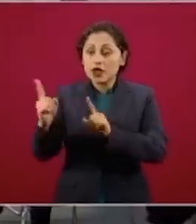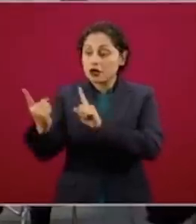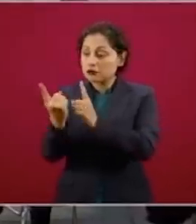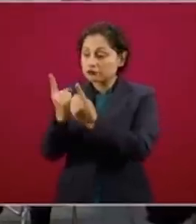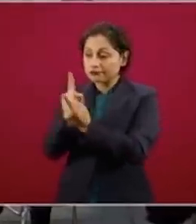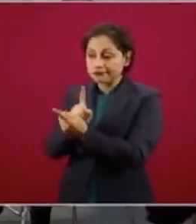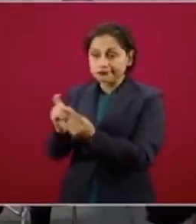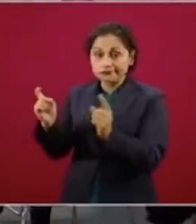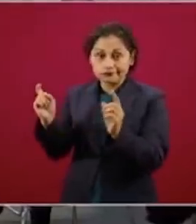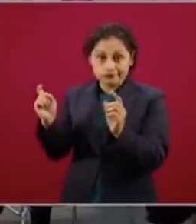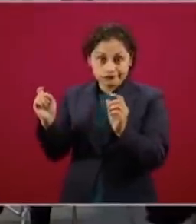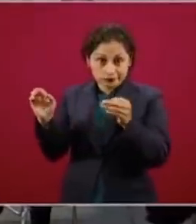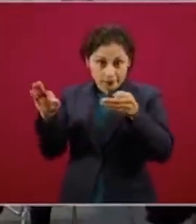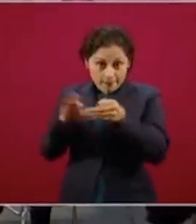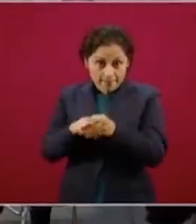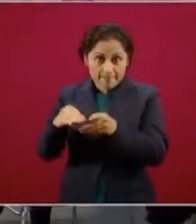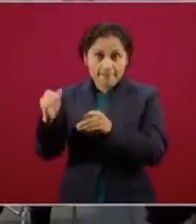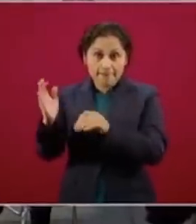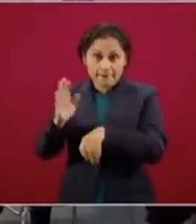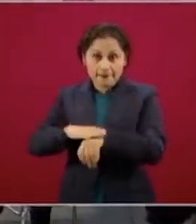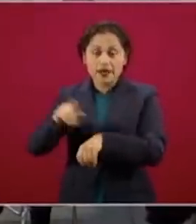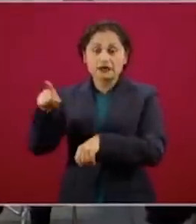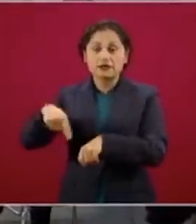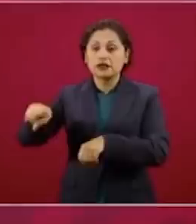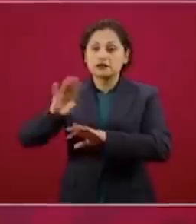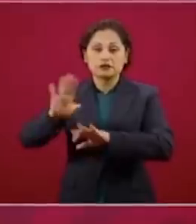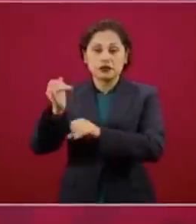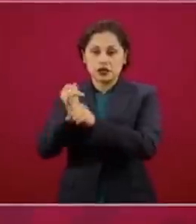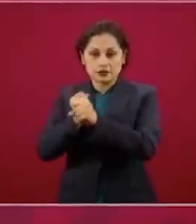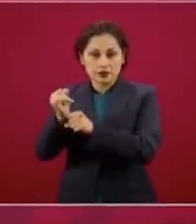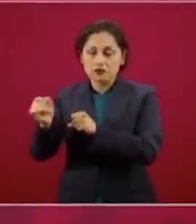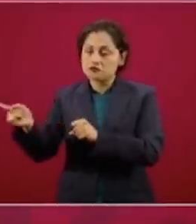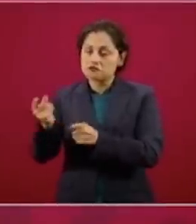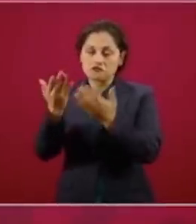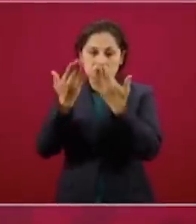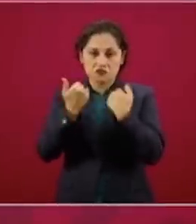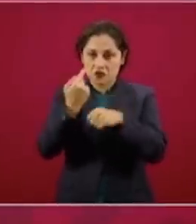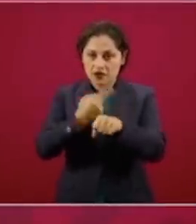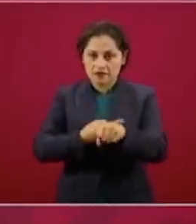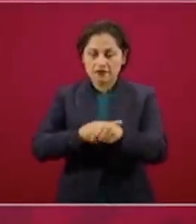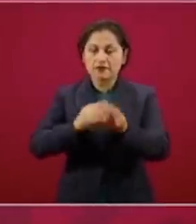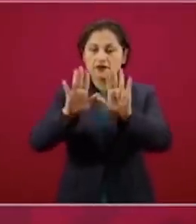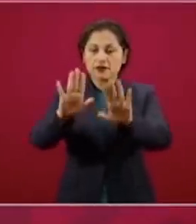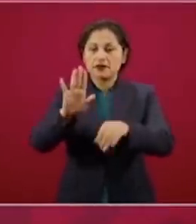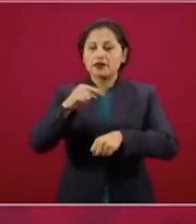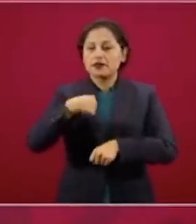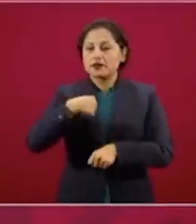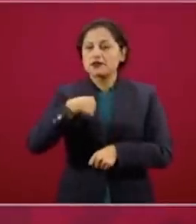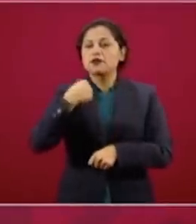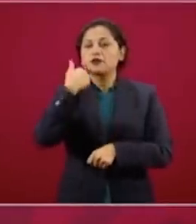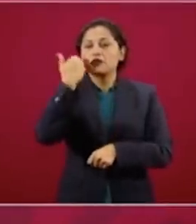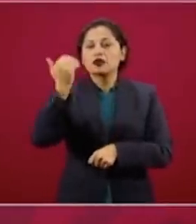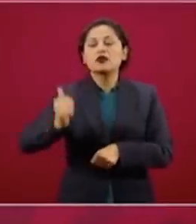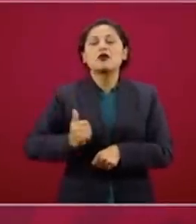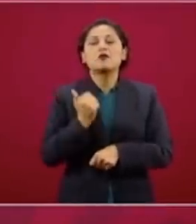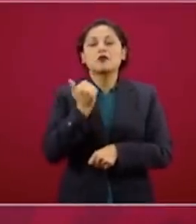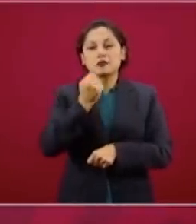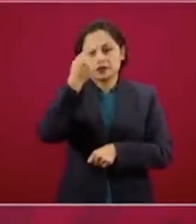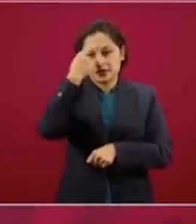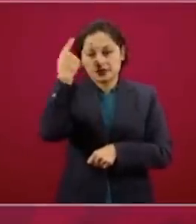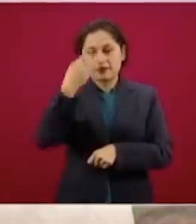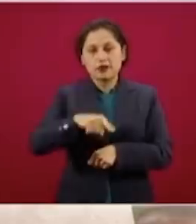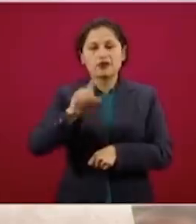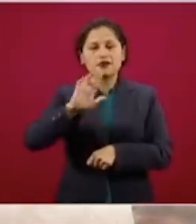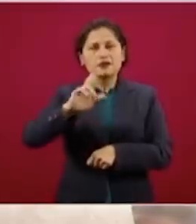Y aquí aprovecho para señalar lo siguiente, cuando una figura pública, y esto me recuerda a una pregunta que nos hicieron muy al principio de la